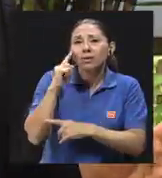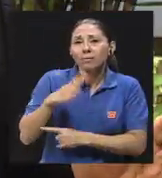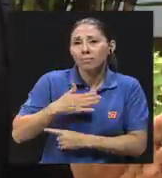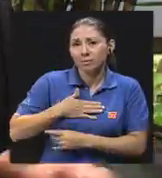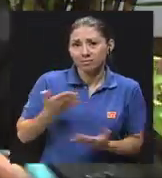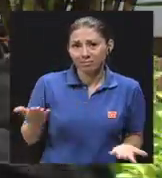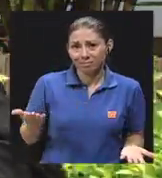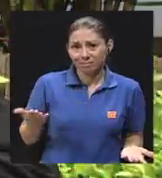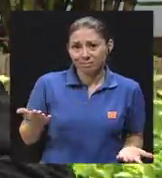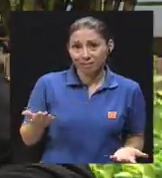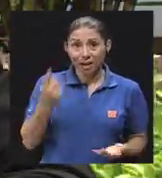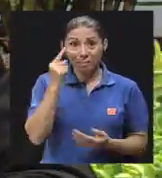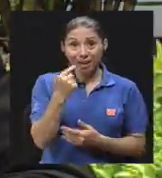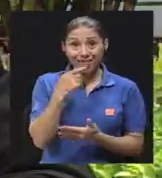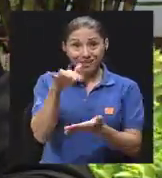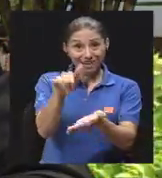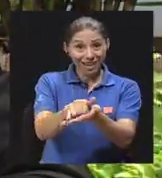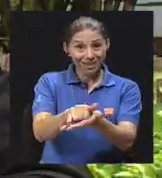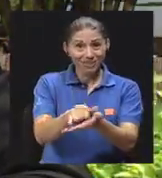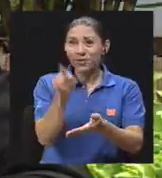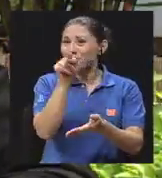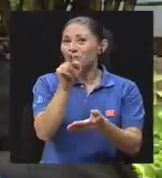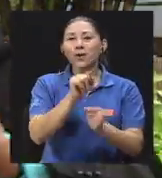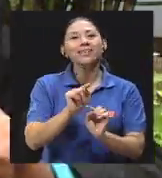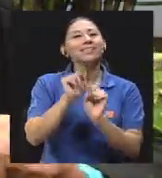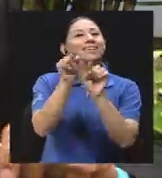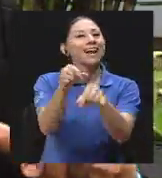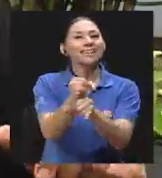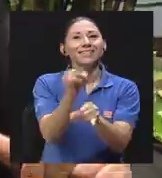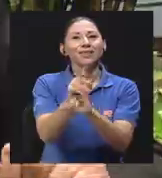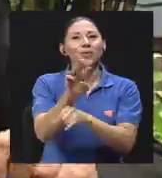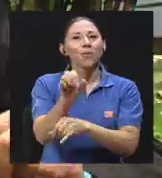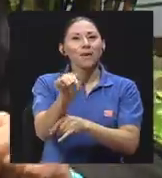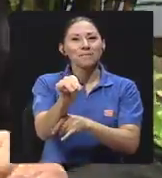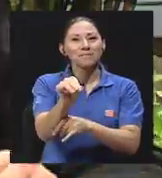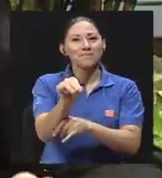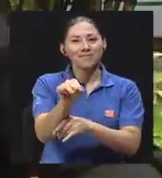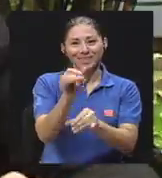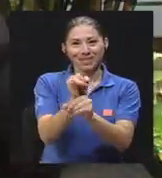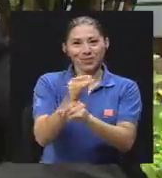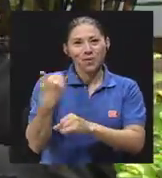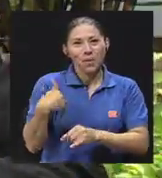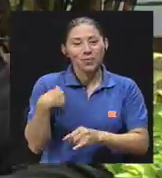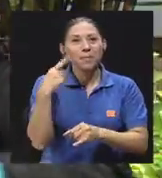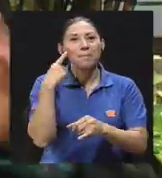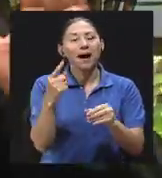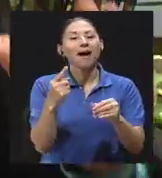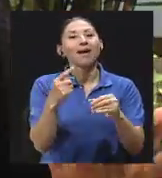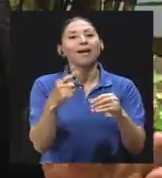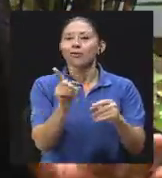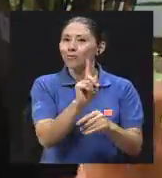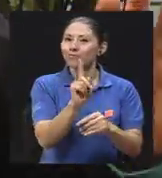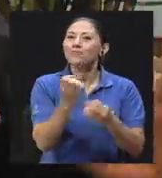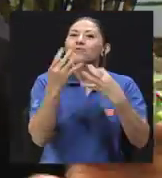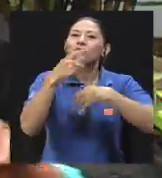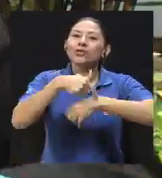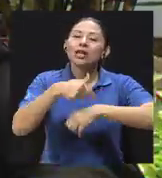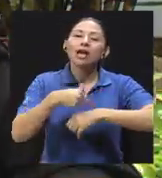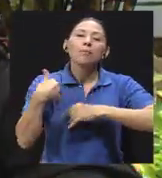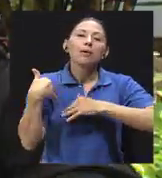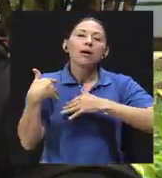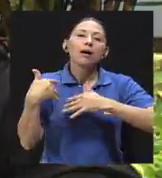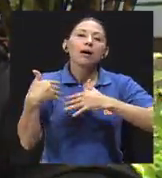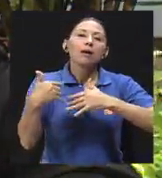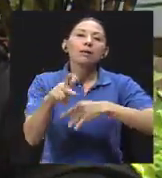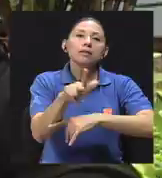eso, no es de una sesión de ir a huenga, es de mucho tiempo de ir reconociendo. Y entonces ya después de tres meses usted puede